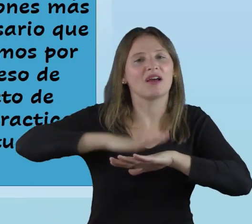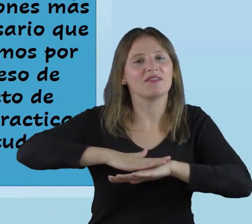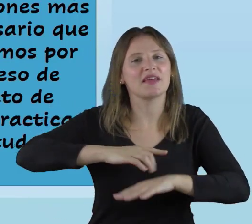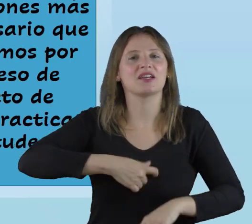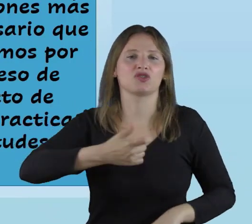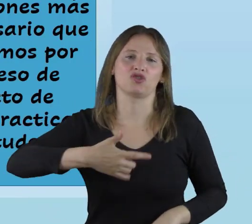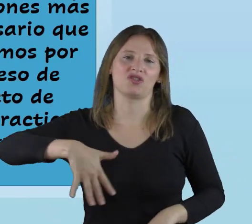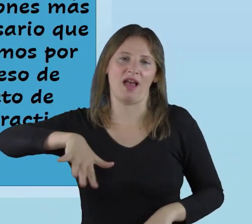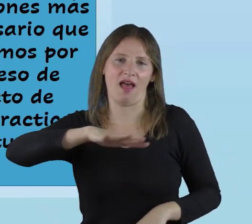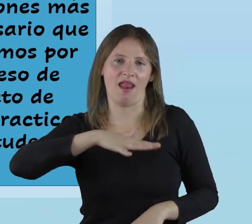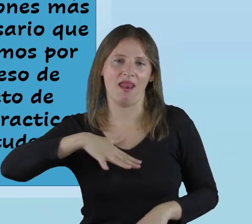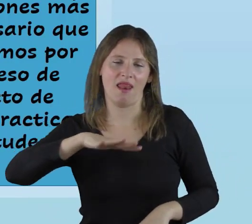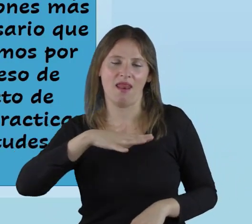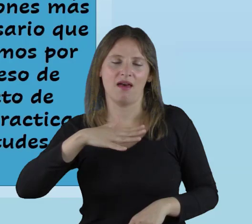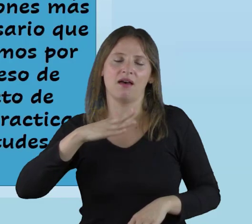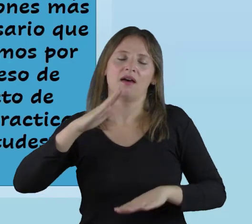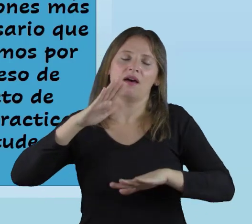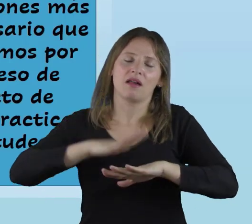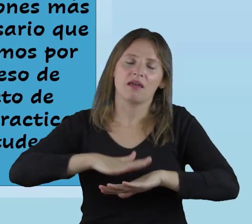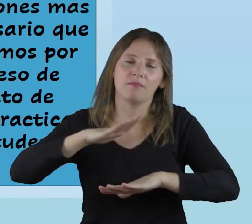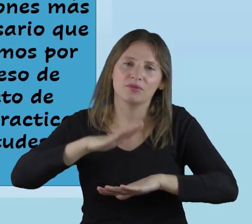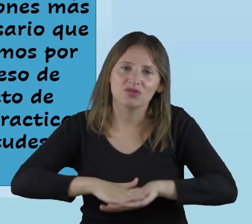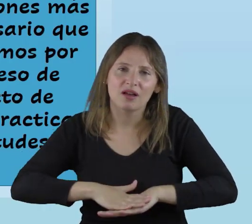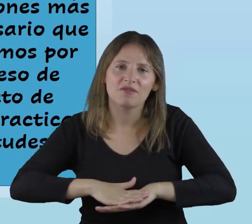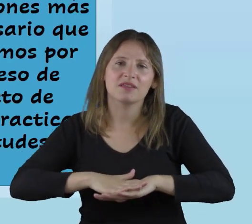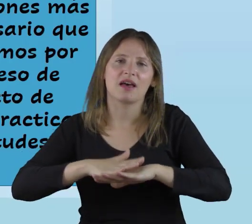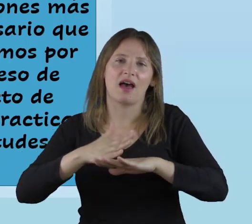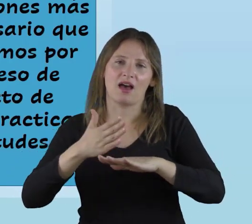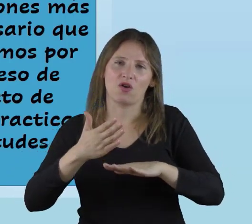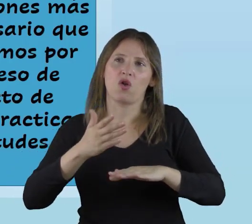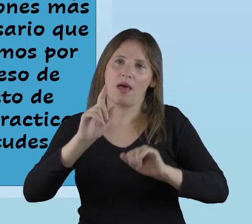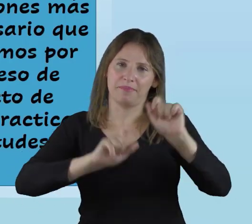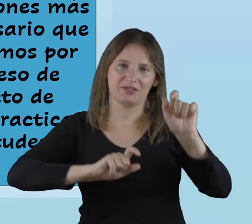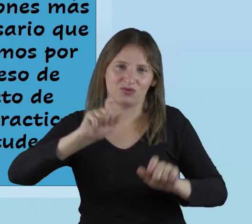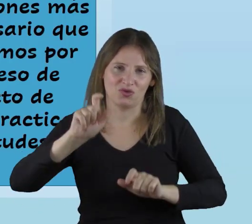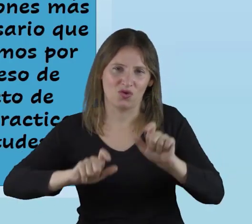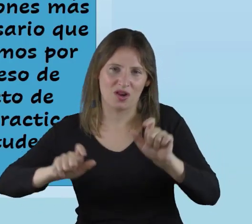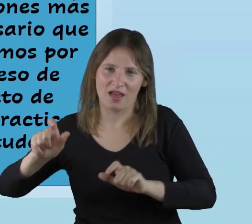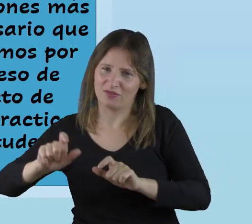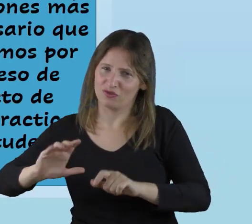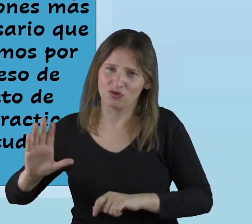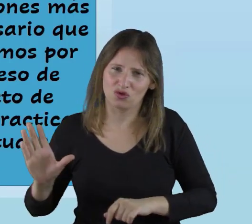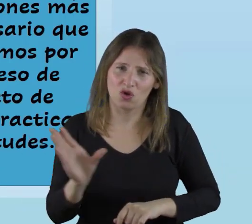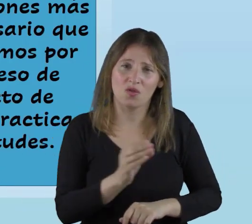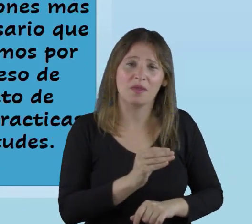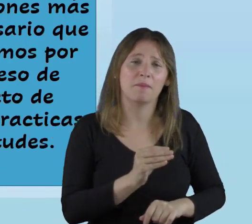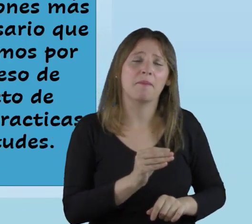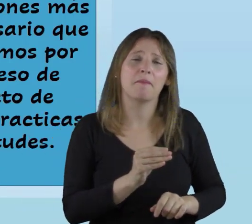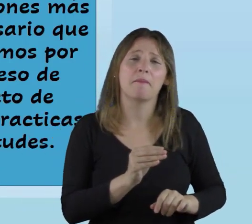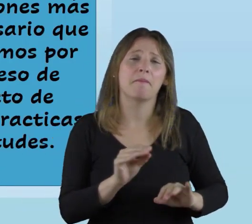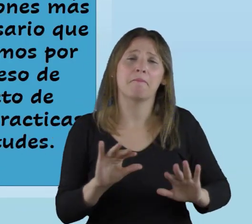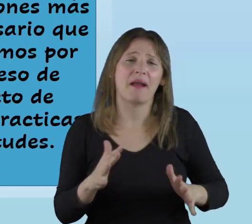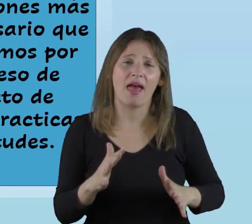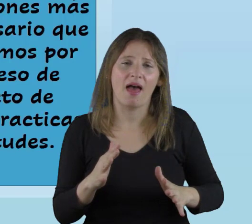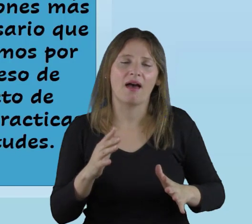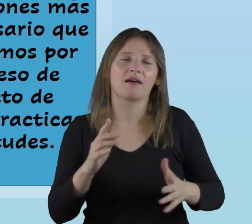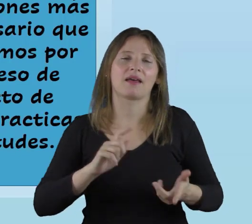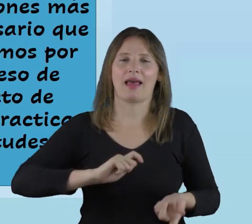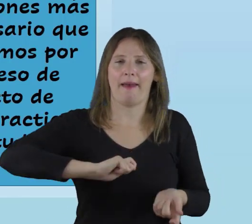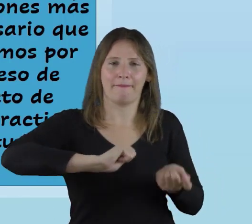responsabilidad social tengamos una responsabilidad con la humanidad